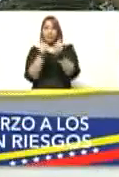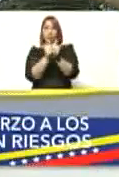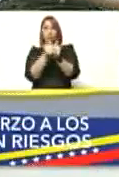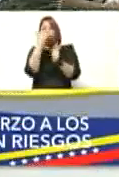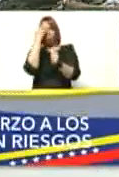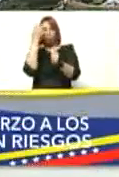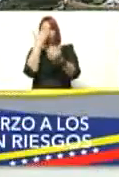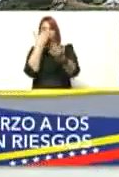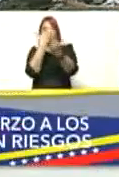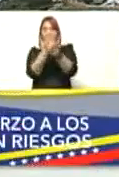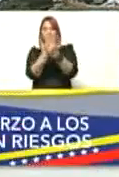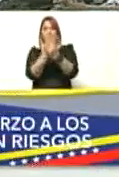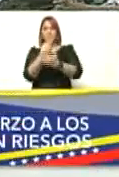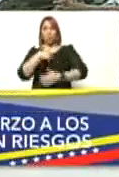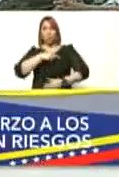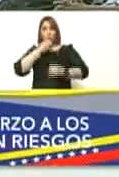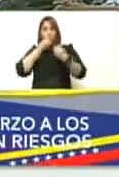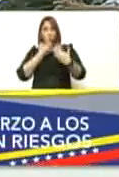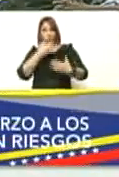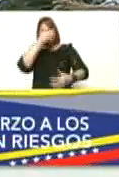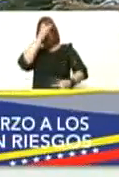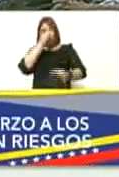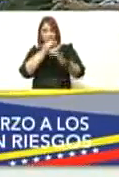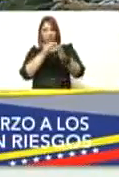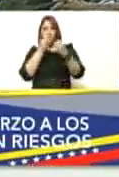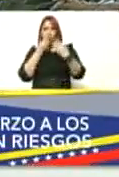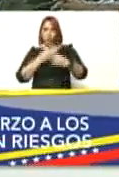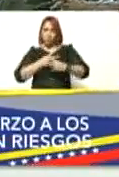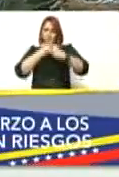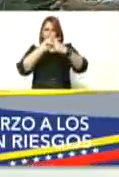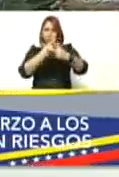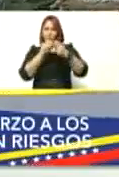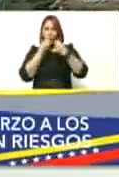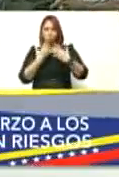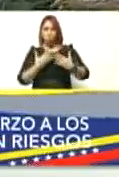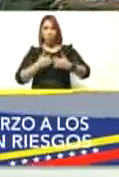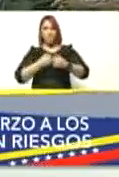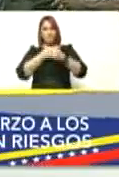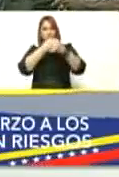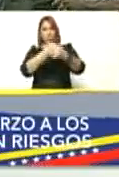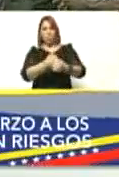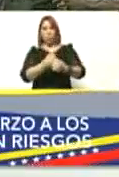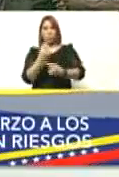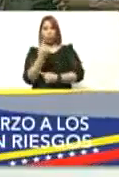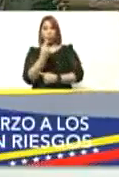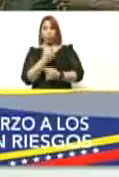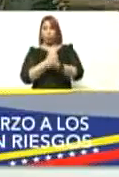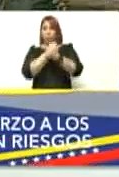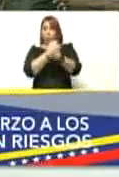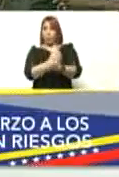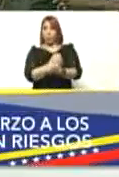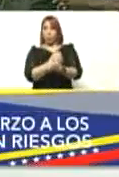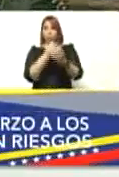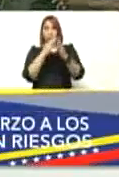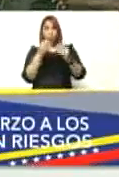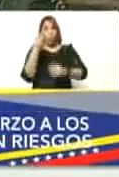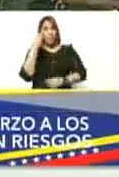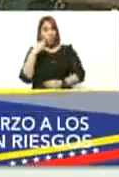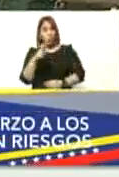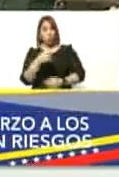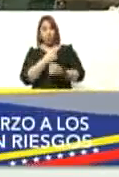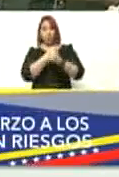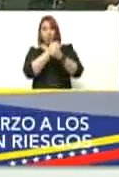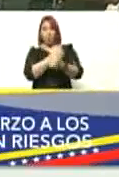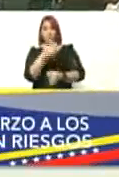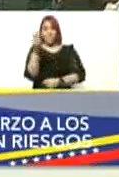delante y nuestra buena fe nuestra buena voluntad nuestro amor todo con amor todo por amor todo